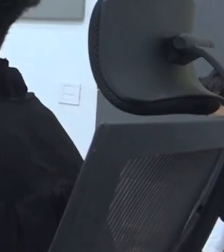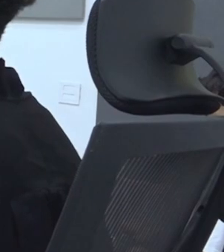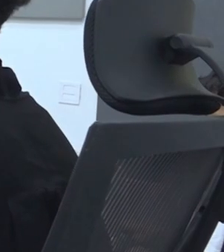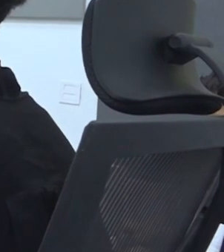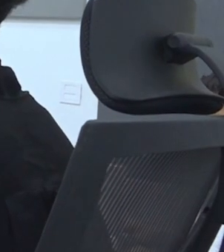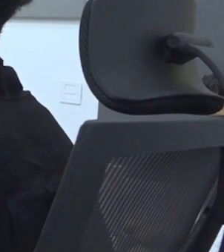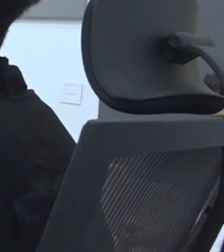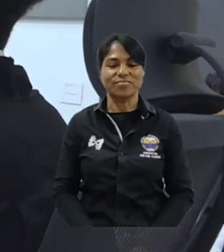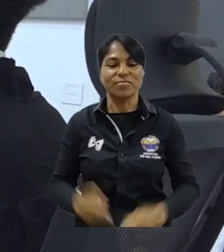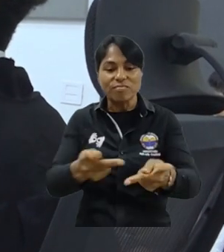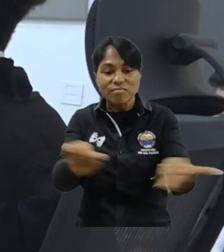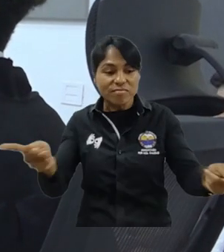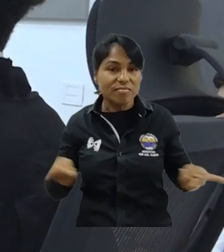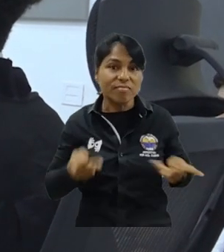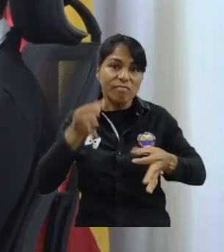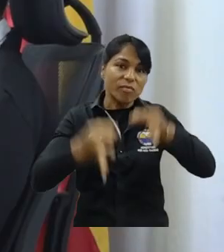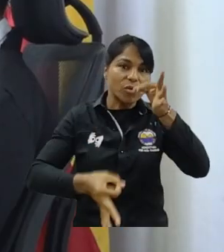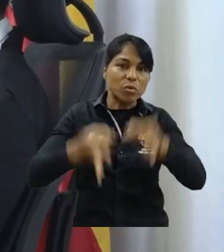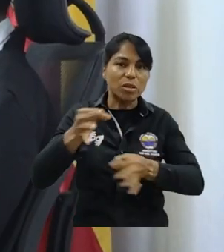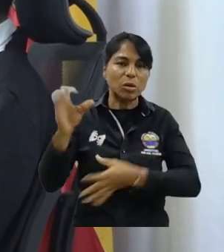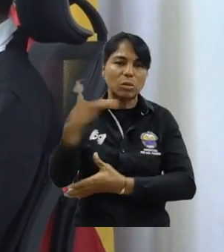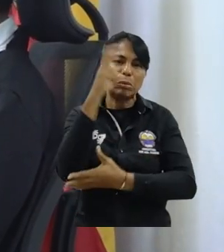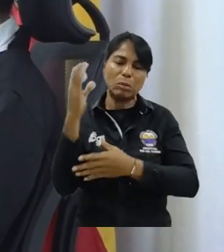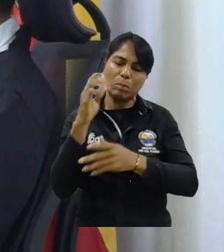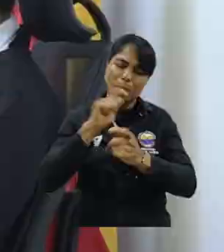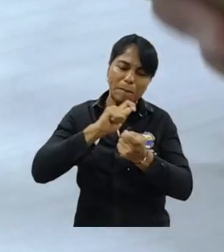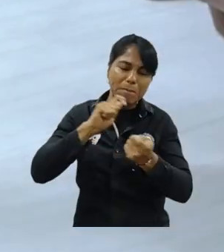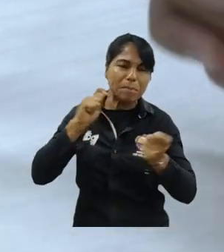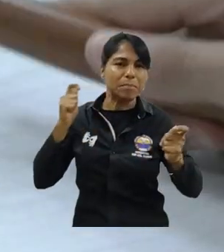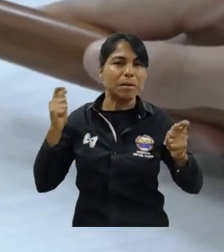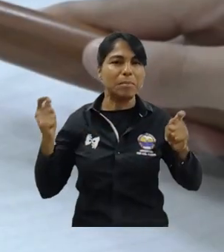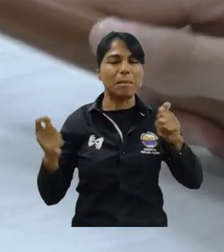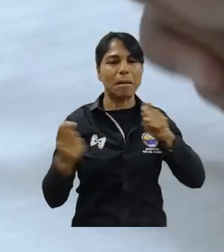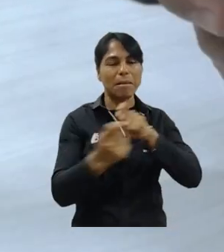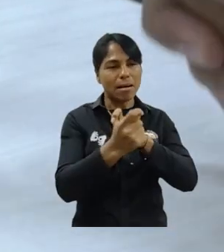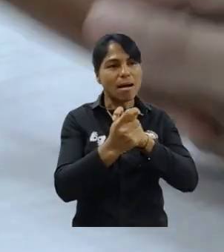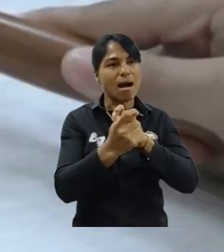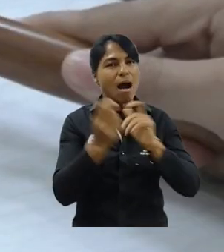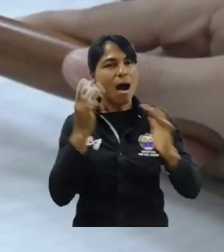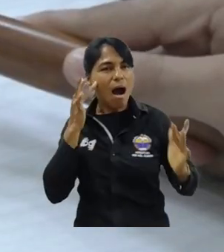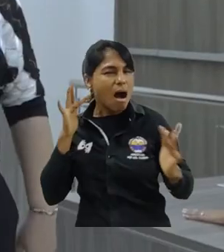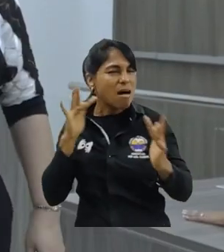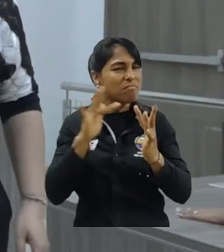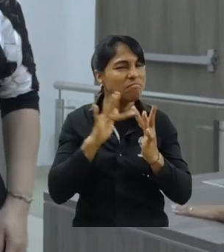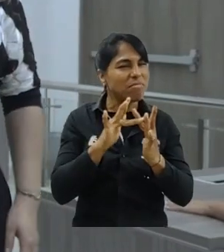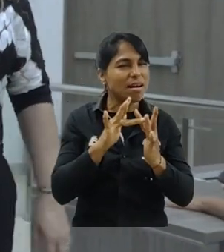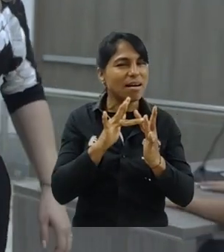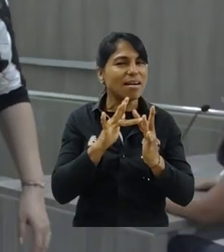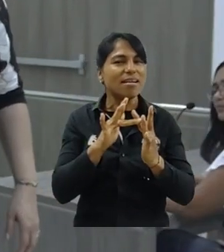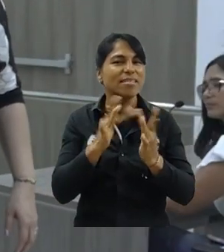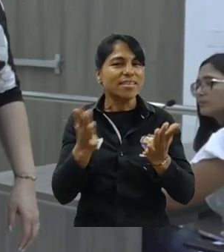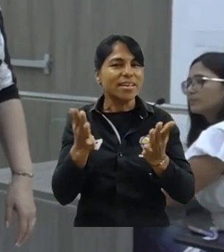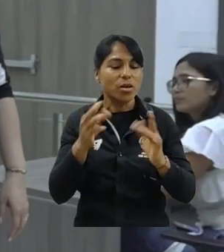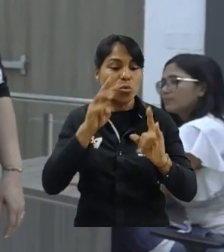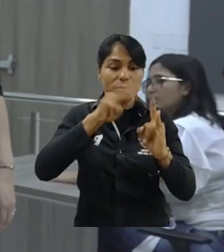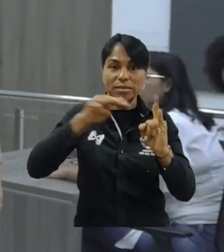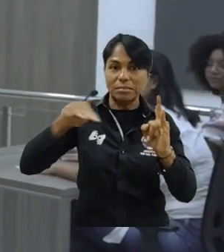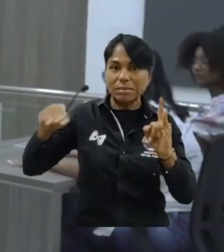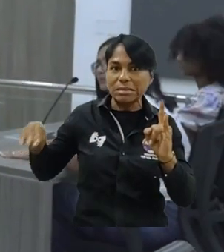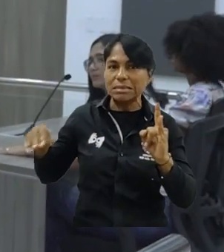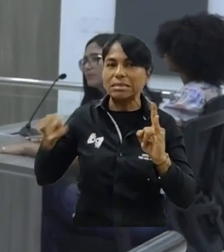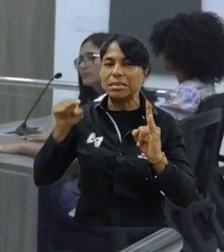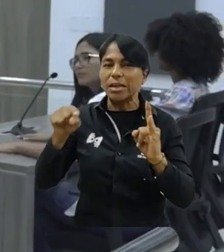El escenario jurídico en Colombia sufre constantes cambios y precisamente para estar en contexto y a la vanguardia, la